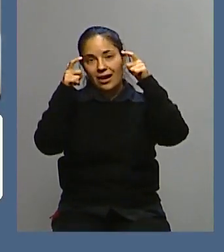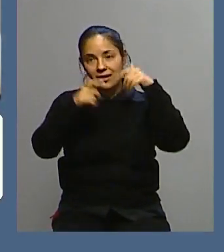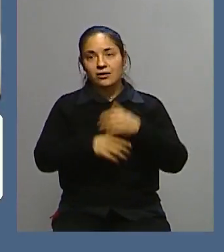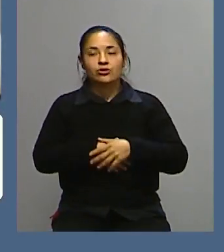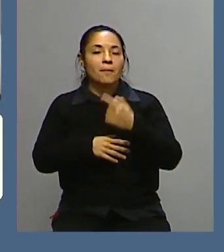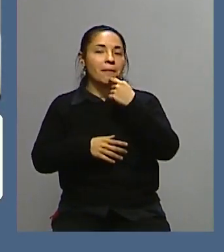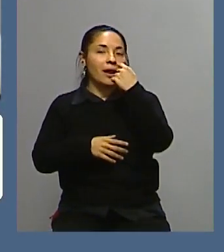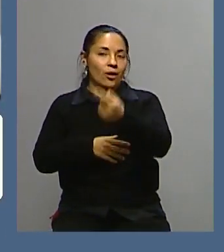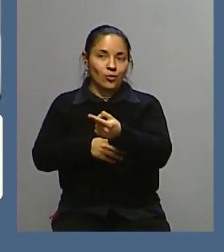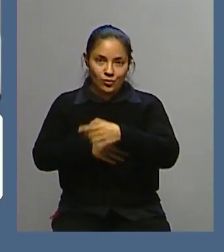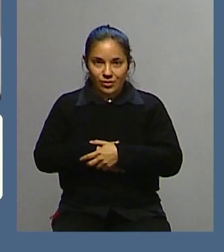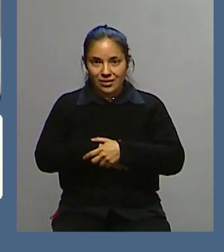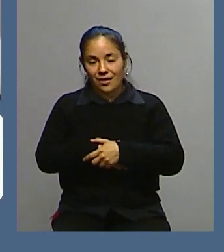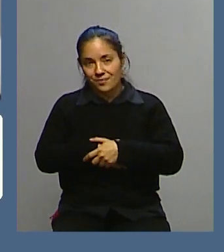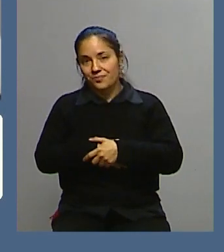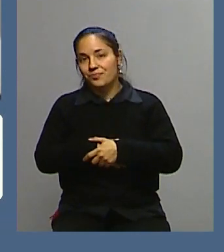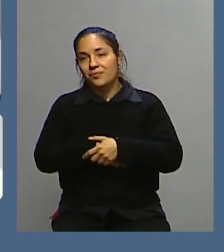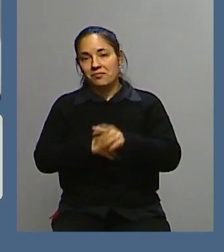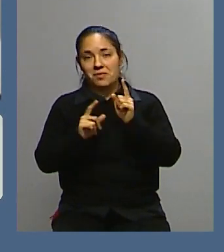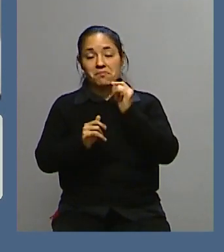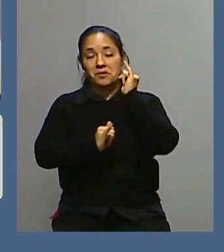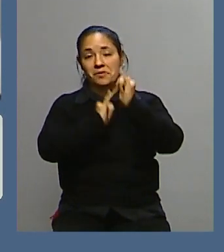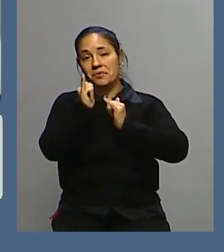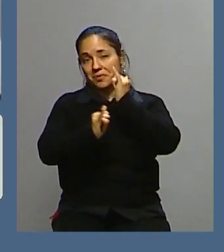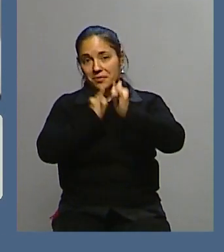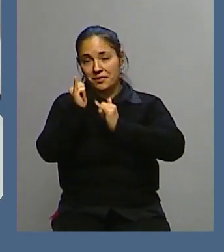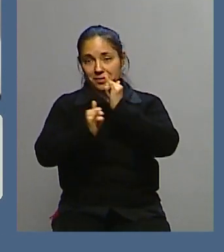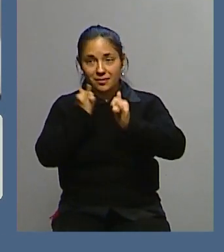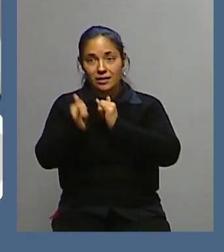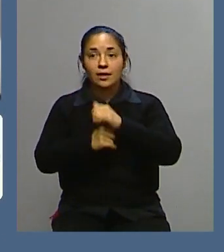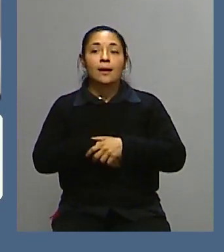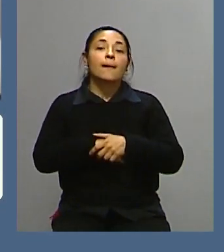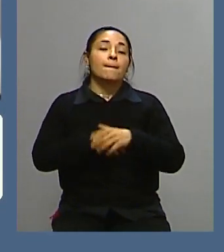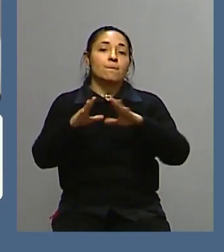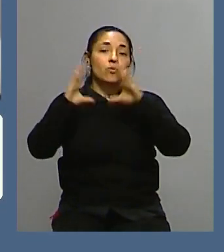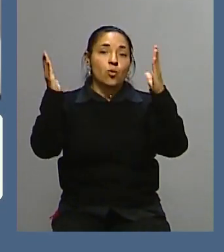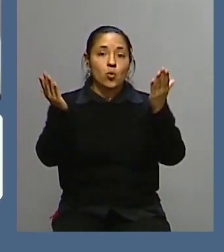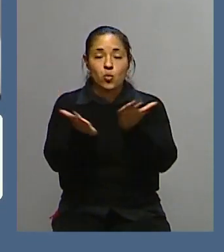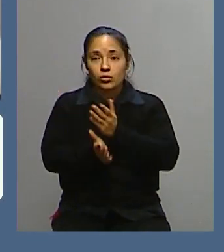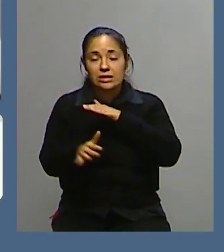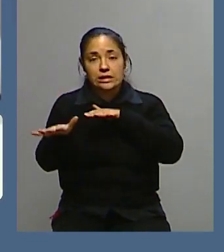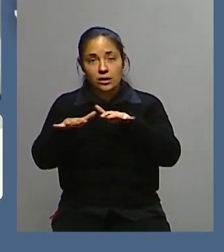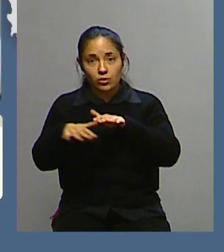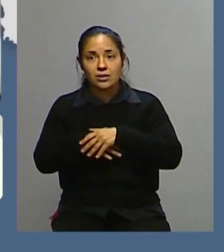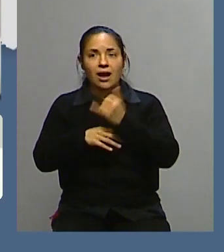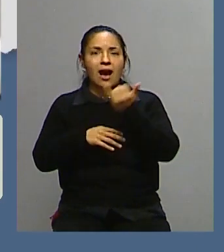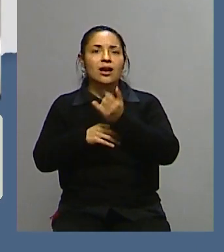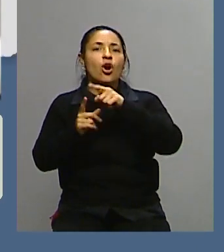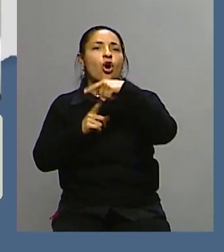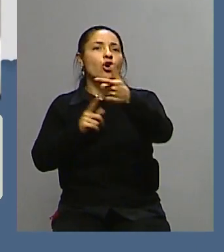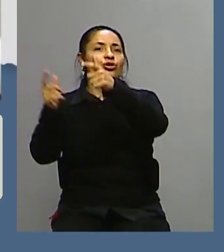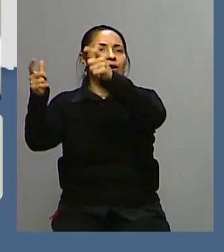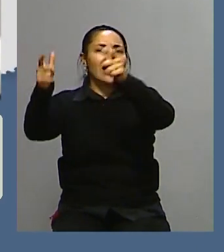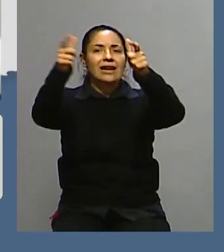obligada a hacerte esa pregunta, Andrea, después de esto, de lo que va a estar sucediendo en el mundo, vos bien decías que hay otras monarquías que tal vez